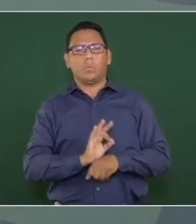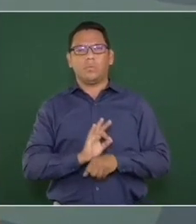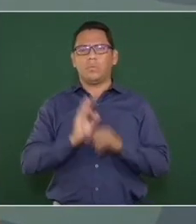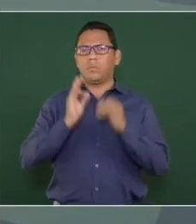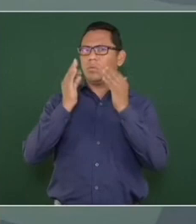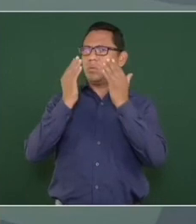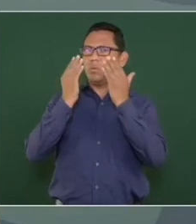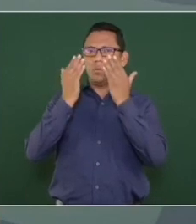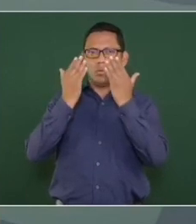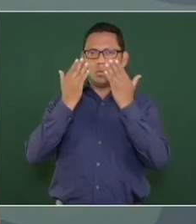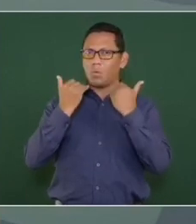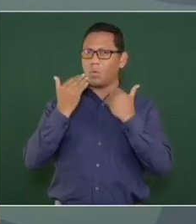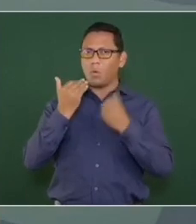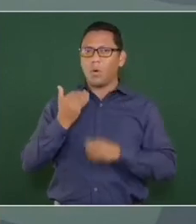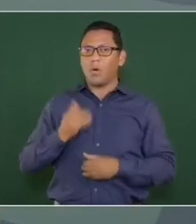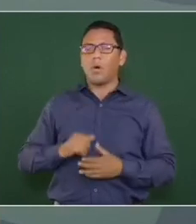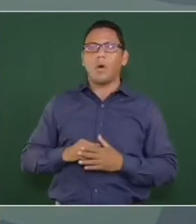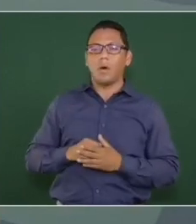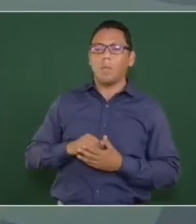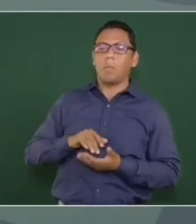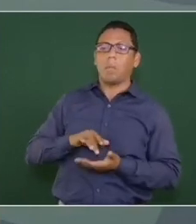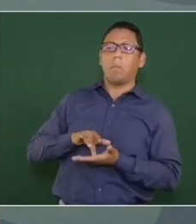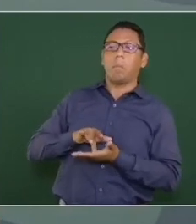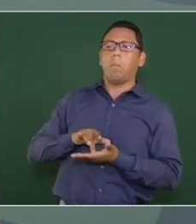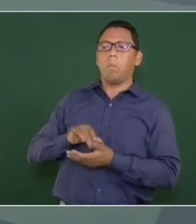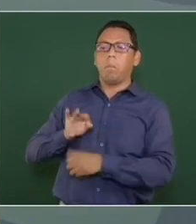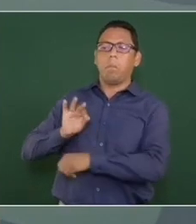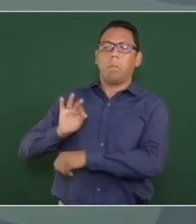tapados y no hay dedazo.